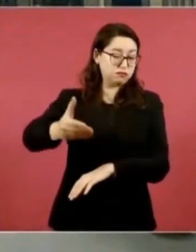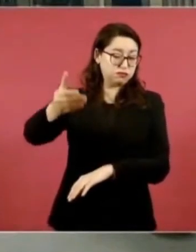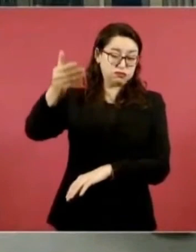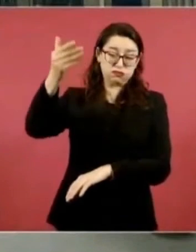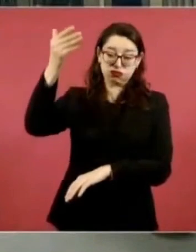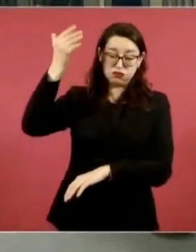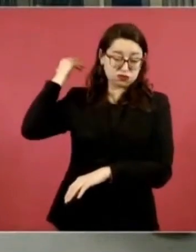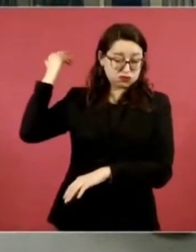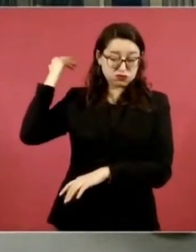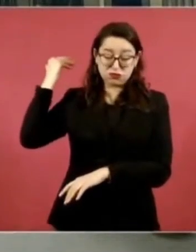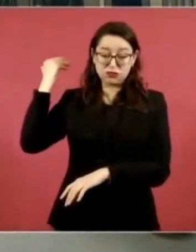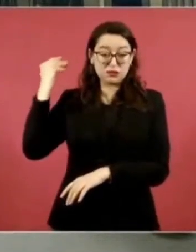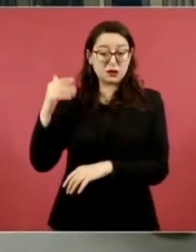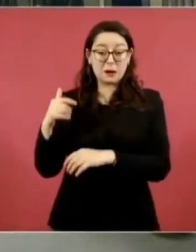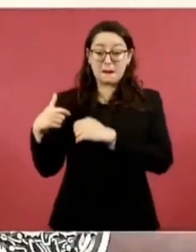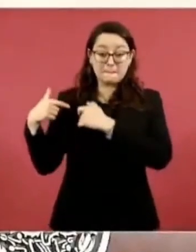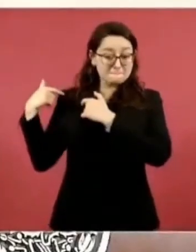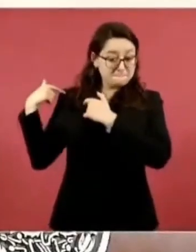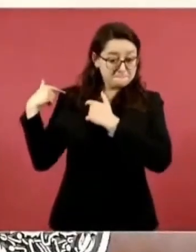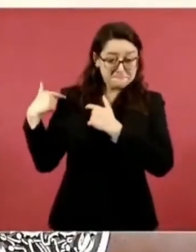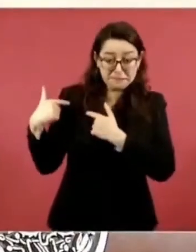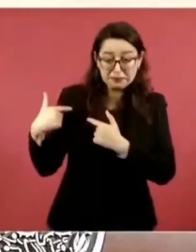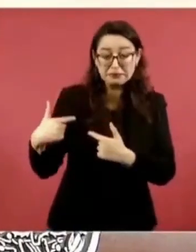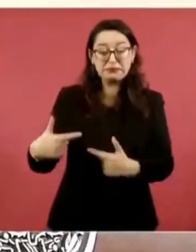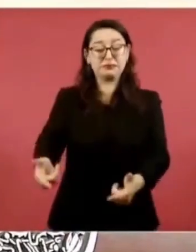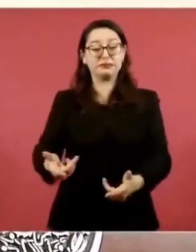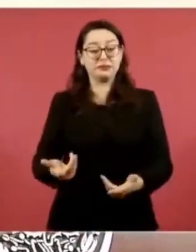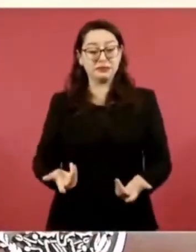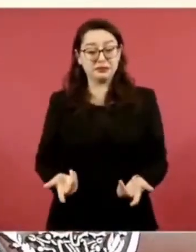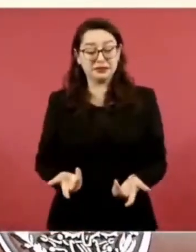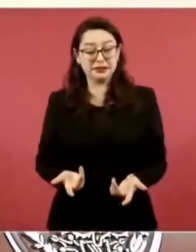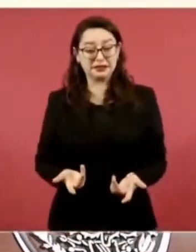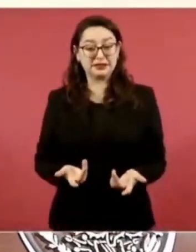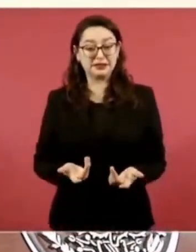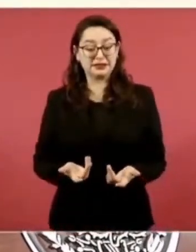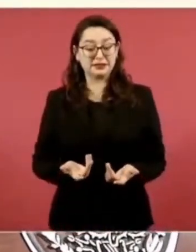gran desarrollo científico,